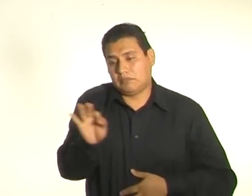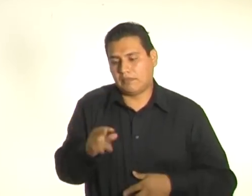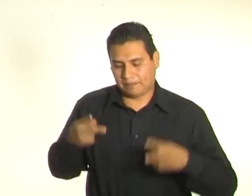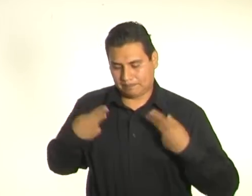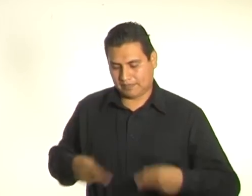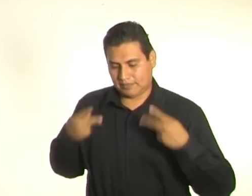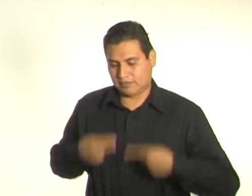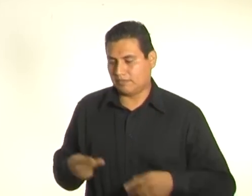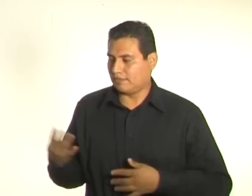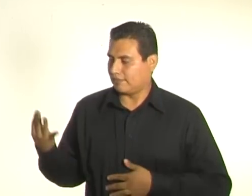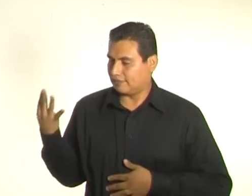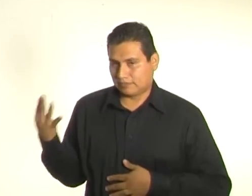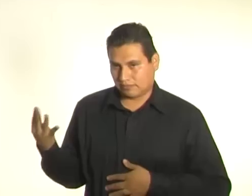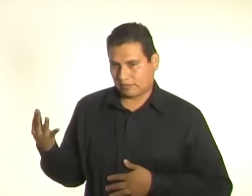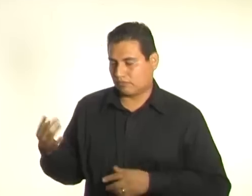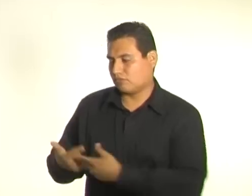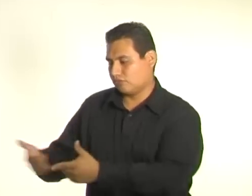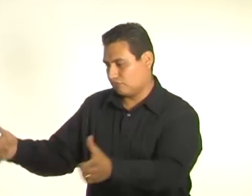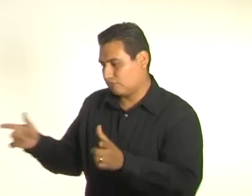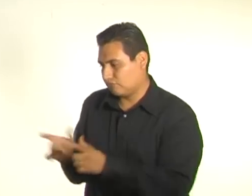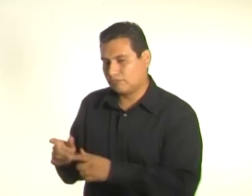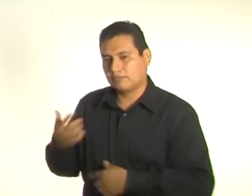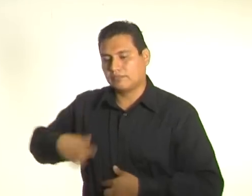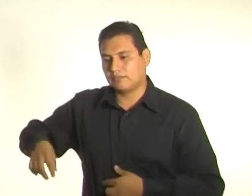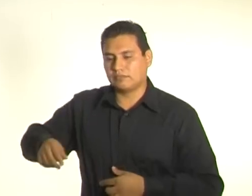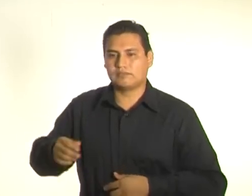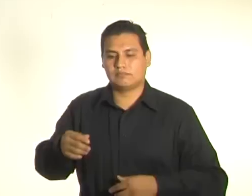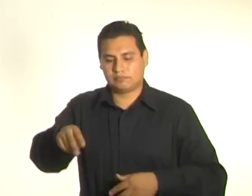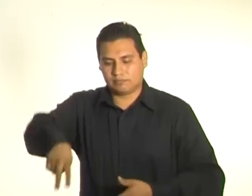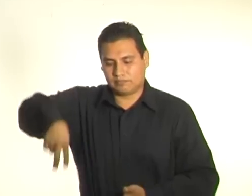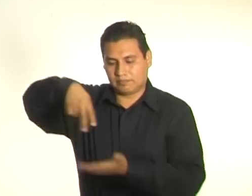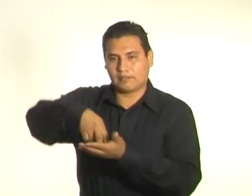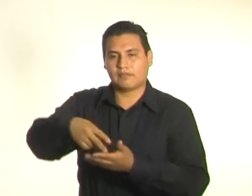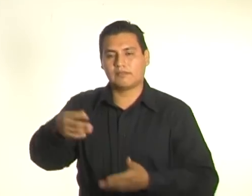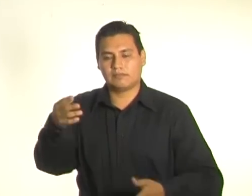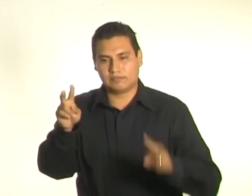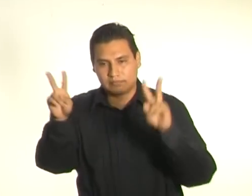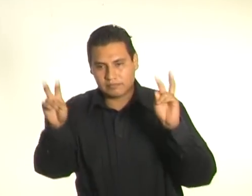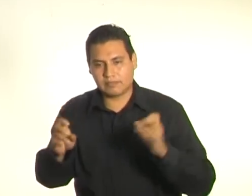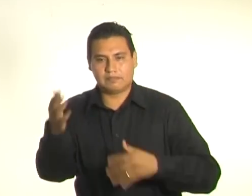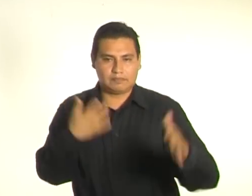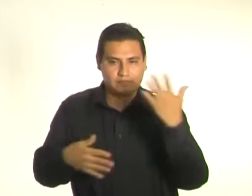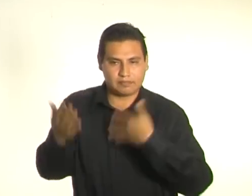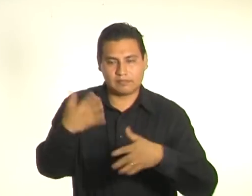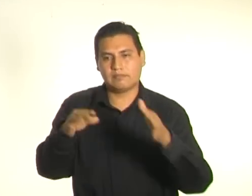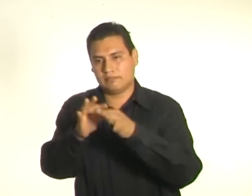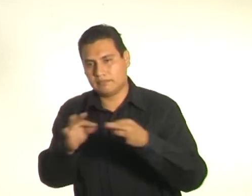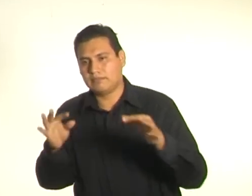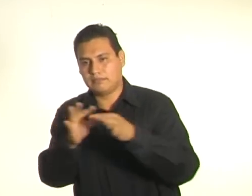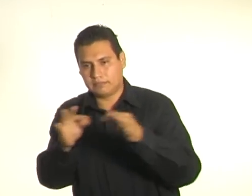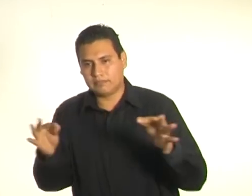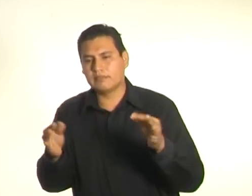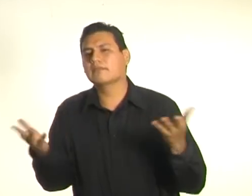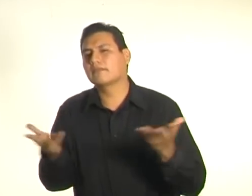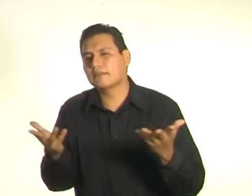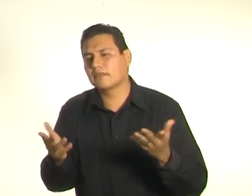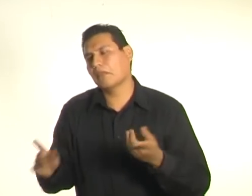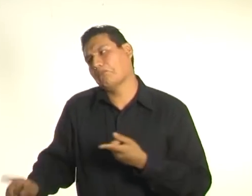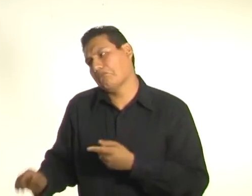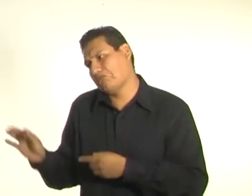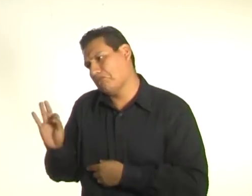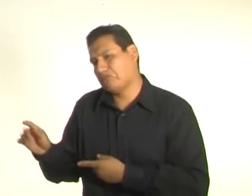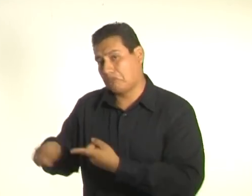también haga el cierre y los otros tres explican las preguntas. Y si es de